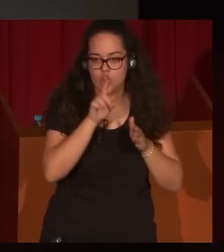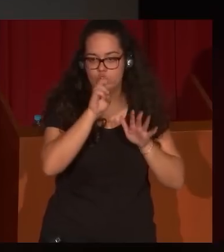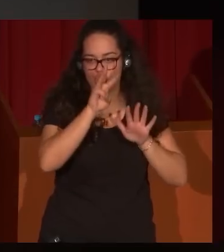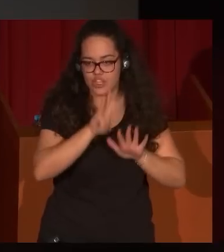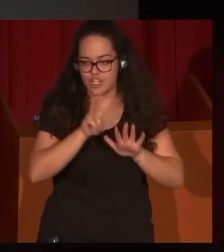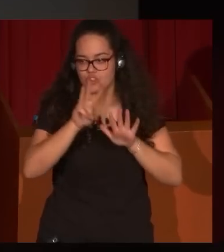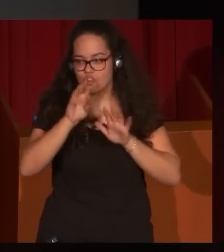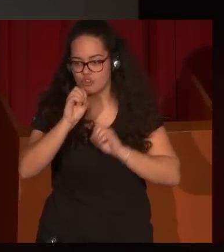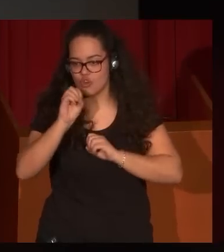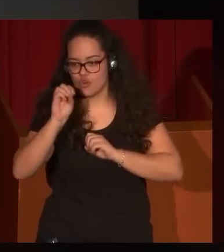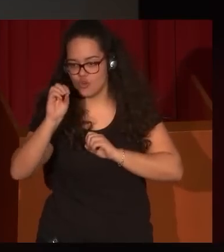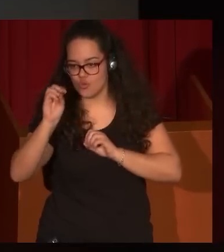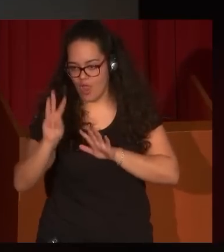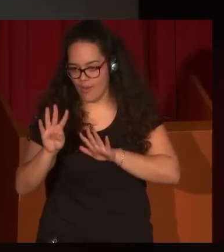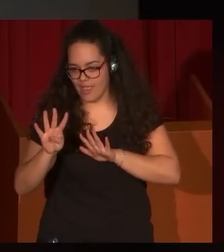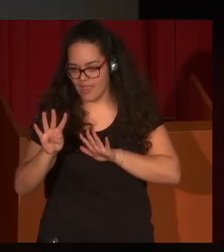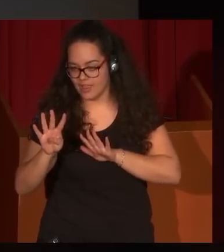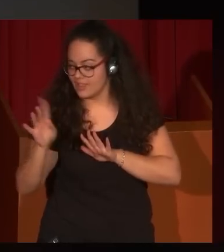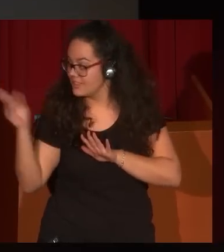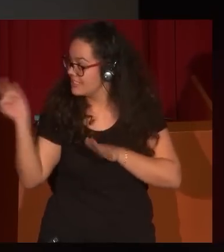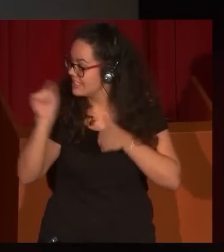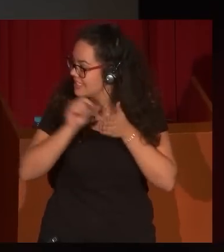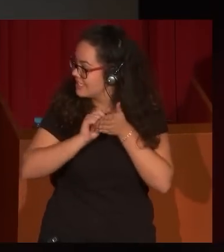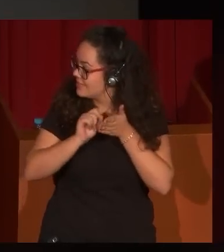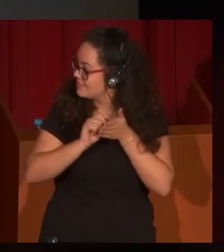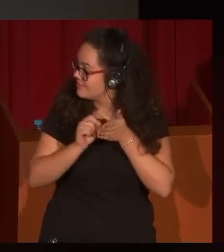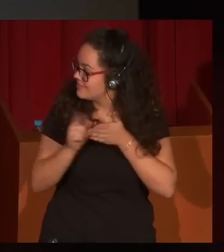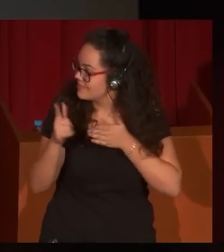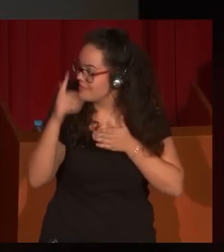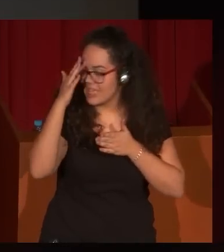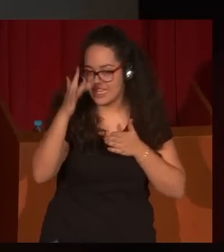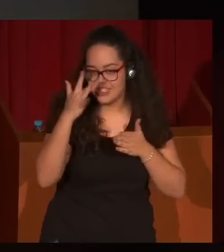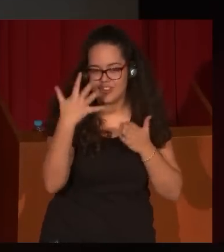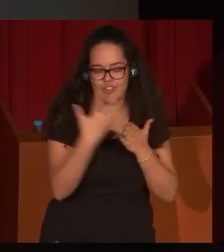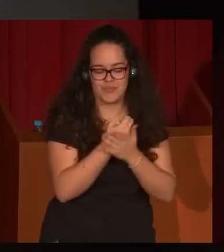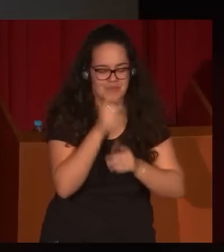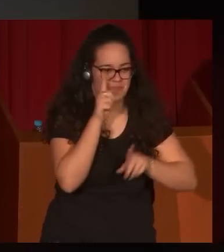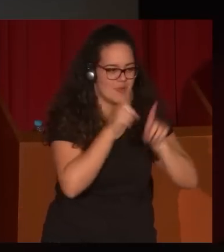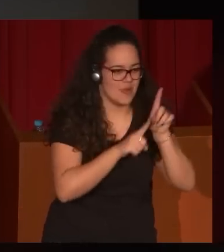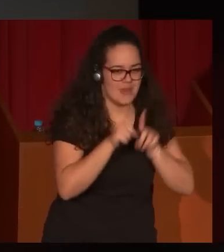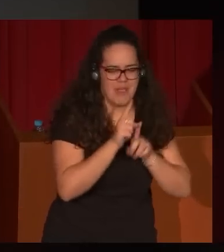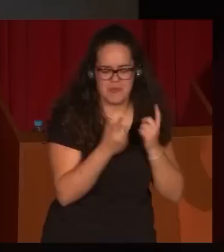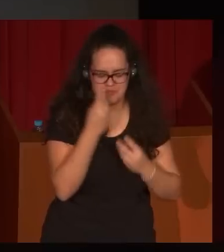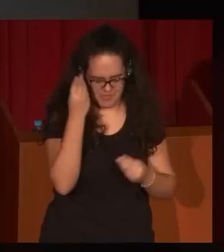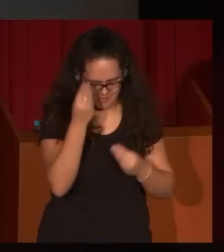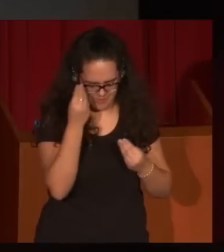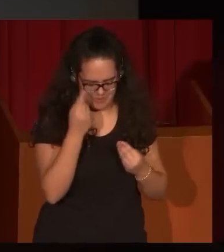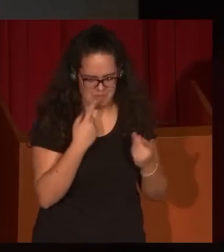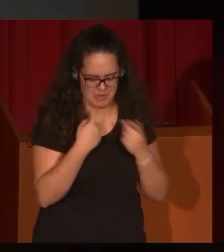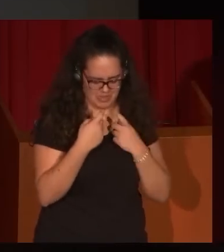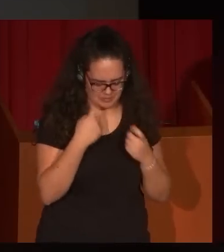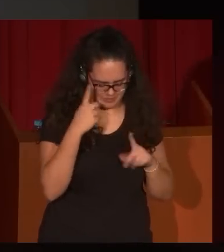es la grafía, es de Eugenio Lucas. decir, que imagínense todo el conflicto, uno se pregunta, pero bueno, ¿y este